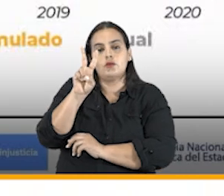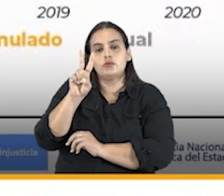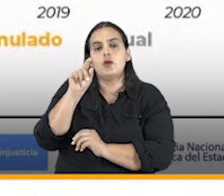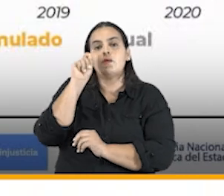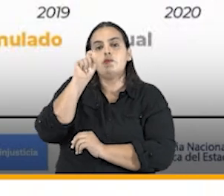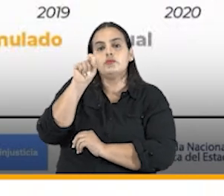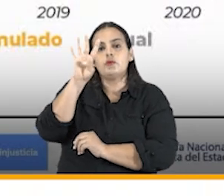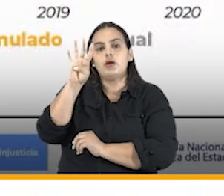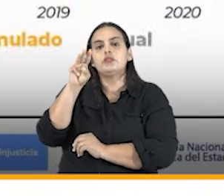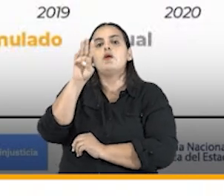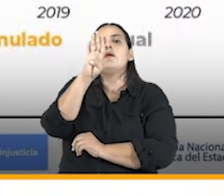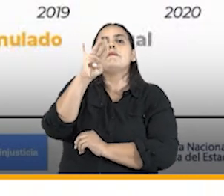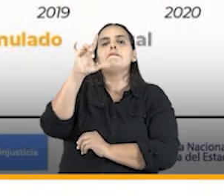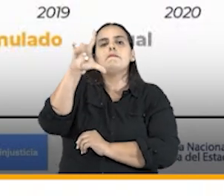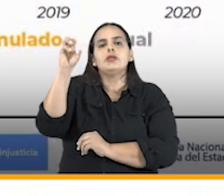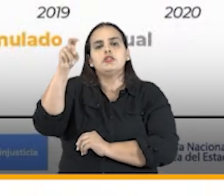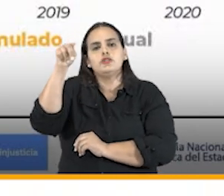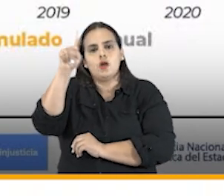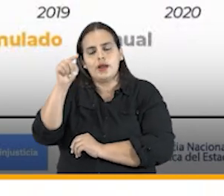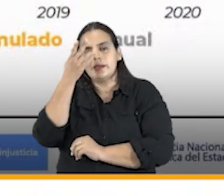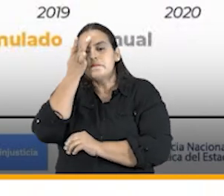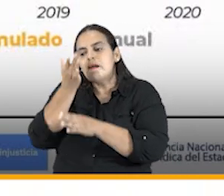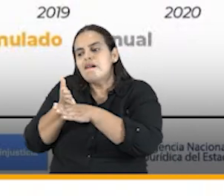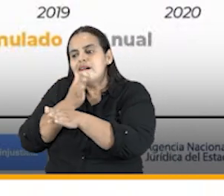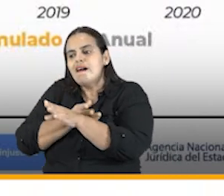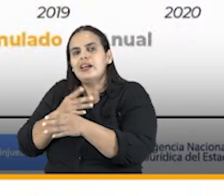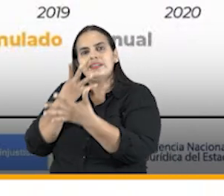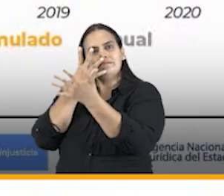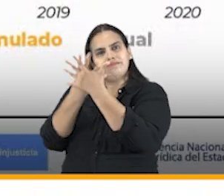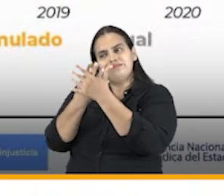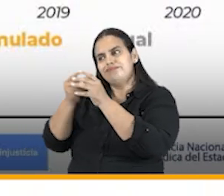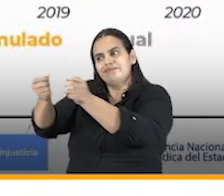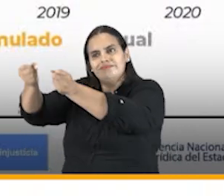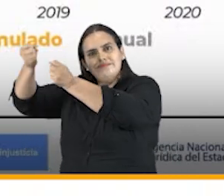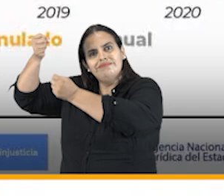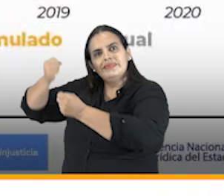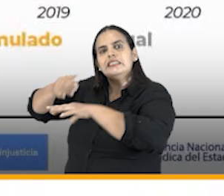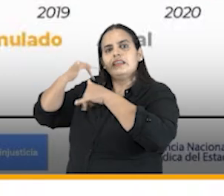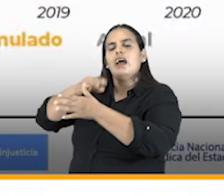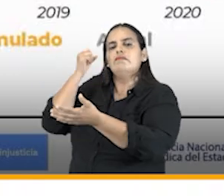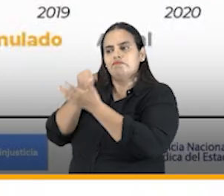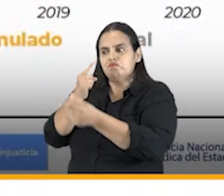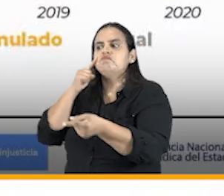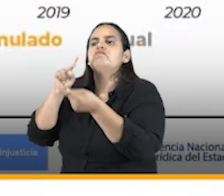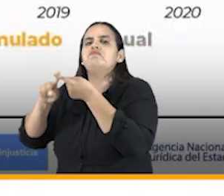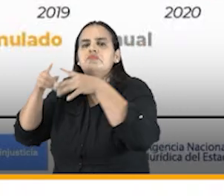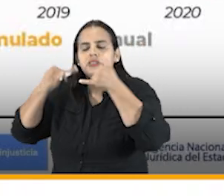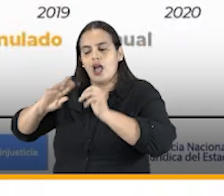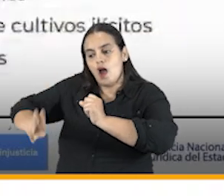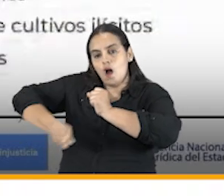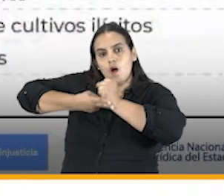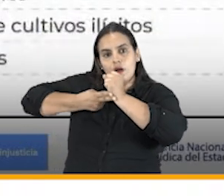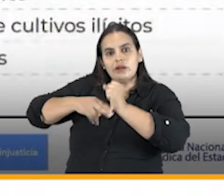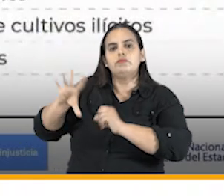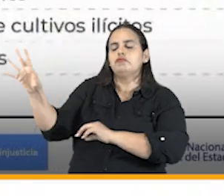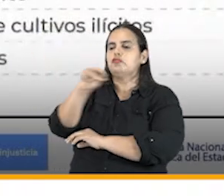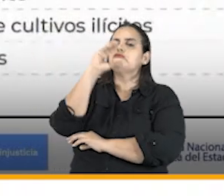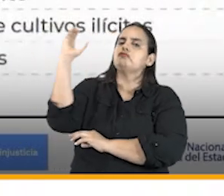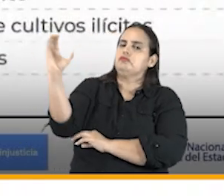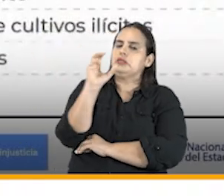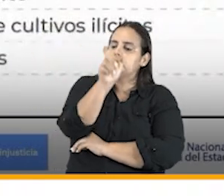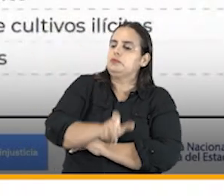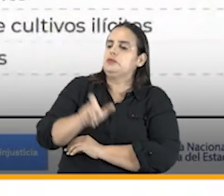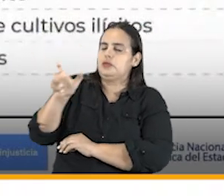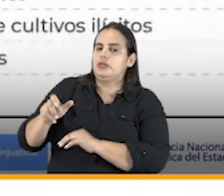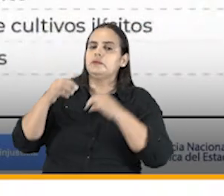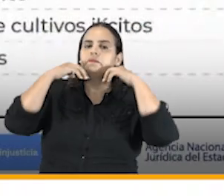condenas que hemos ya logrado ahorrarle a los colombianos. ¿Cuáles han